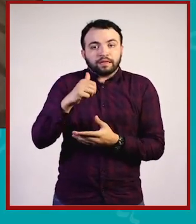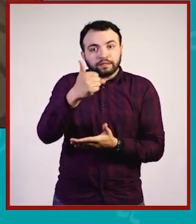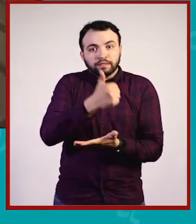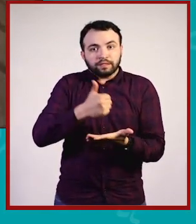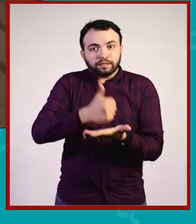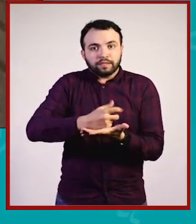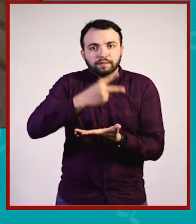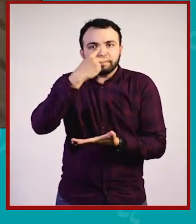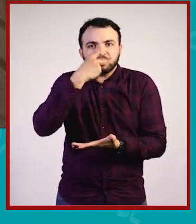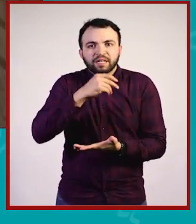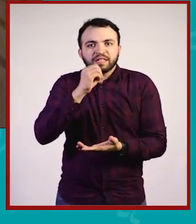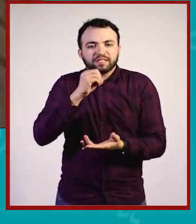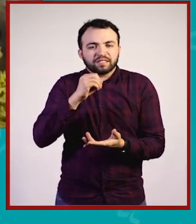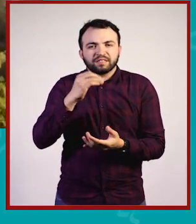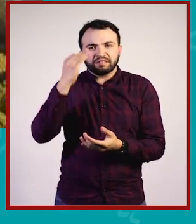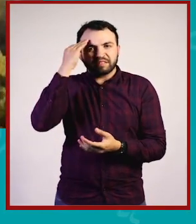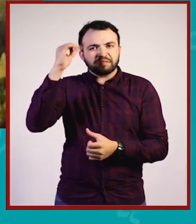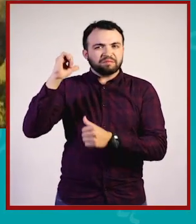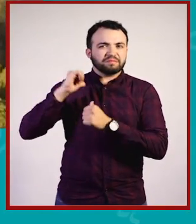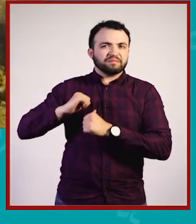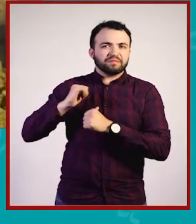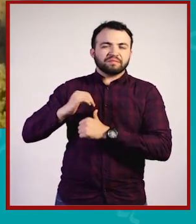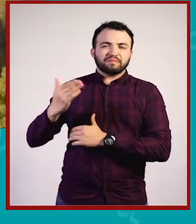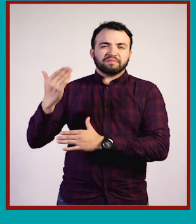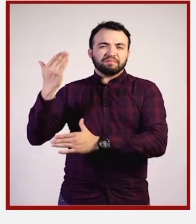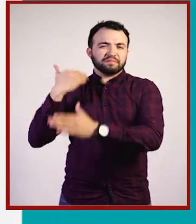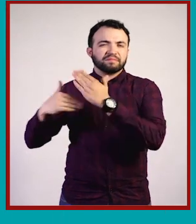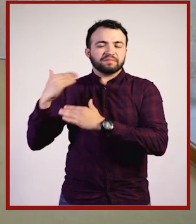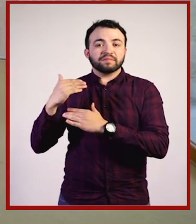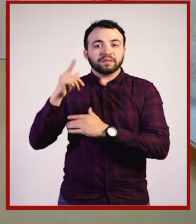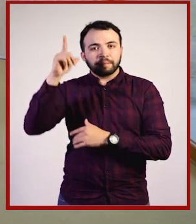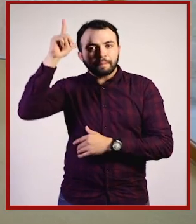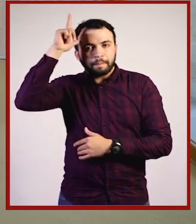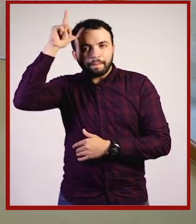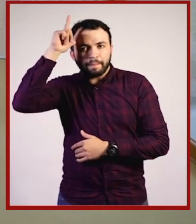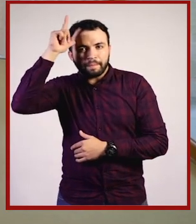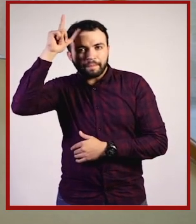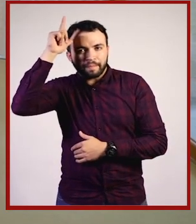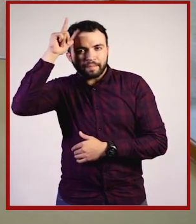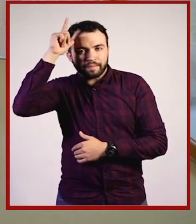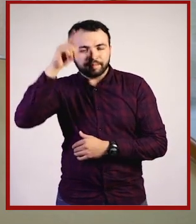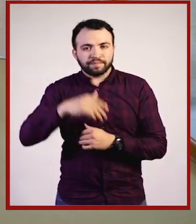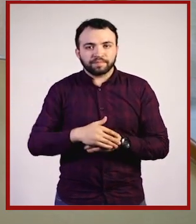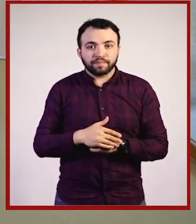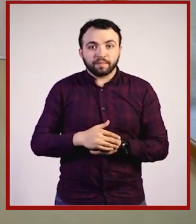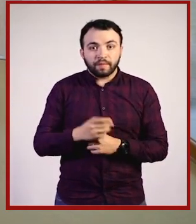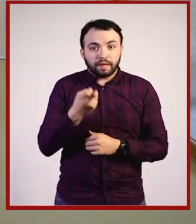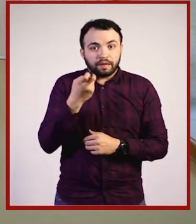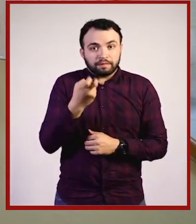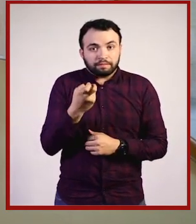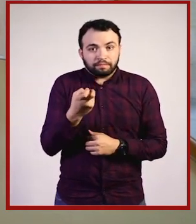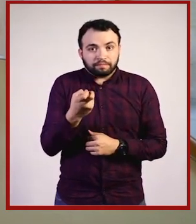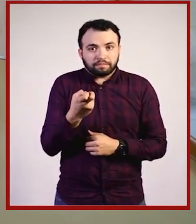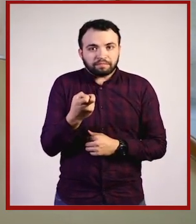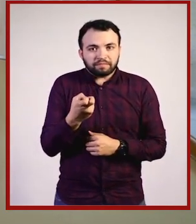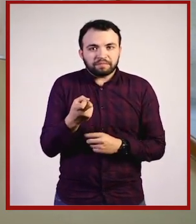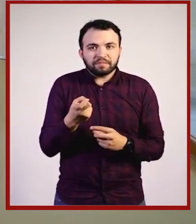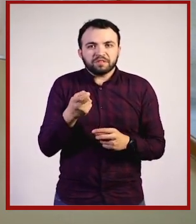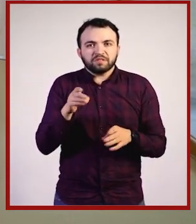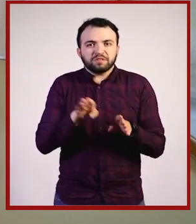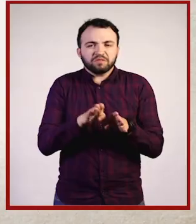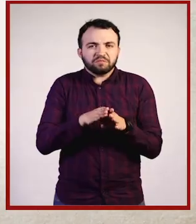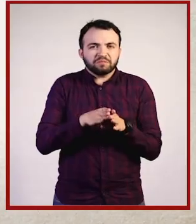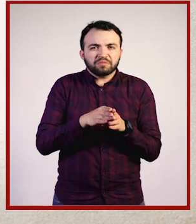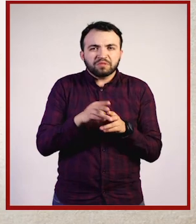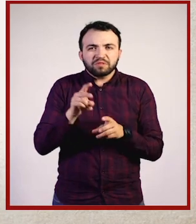con la vida urbana alrededor de la Villa de Guadalupe. Y en este viaje, hoy continuaremos analizando este vasto